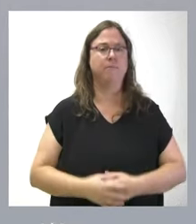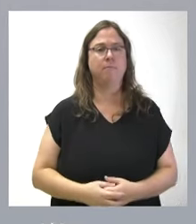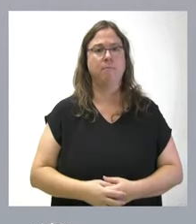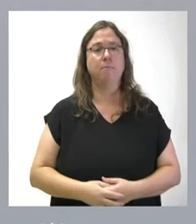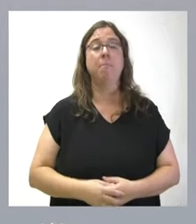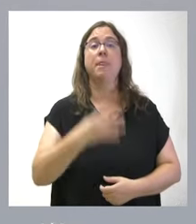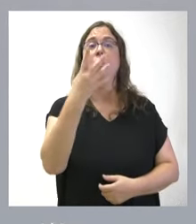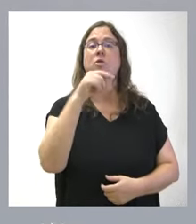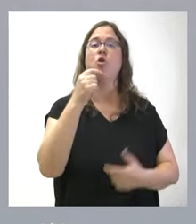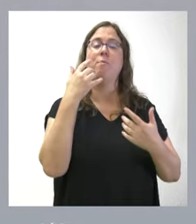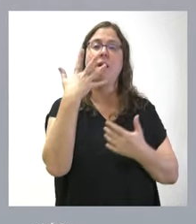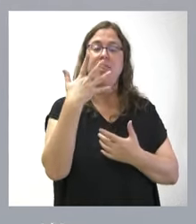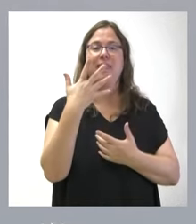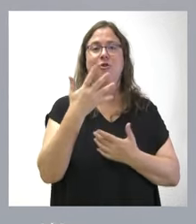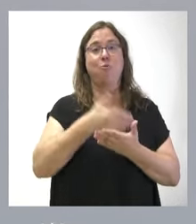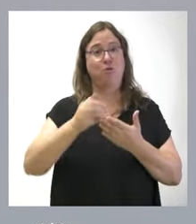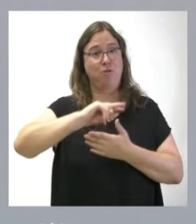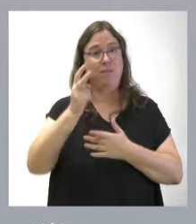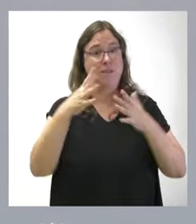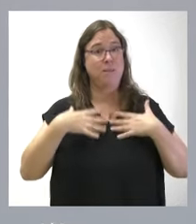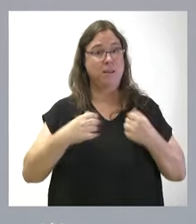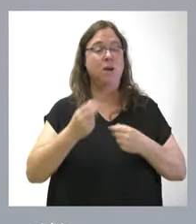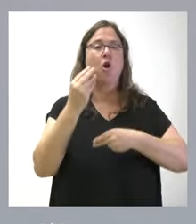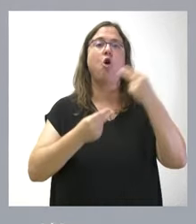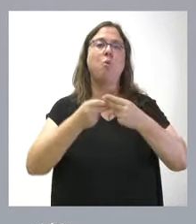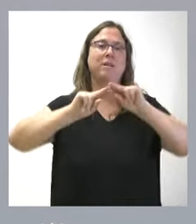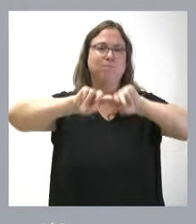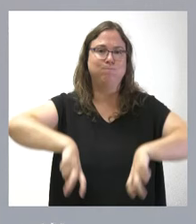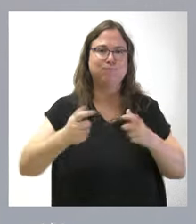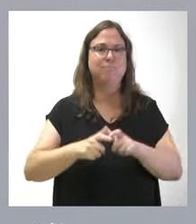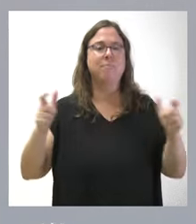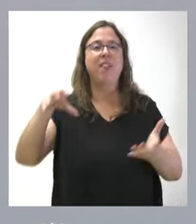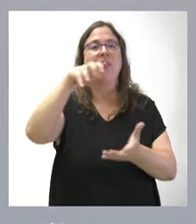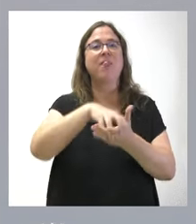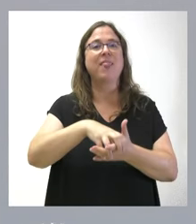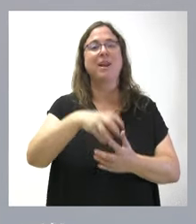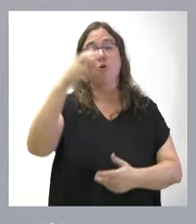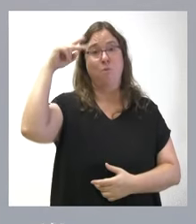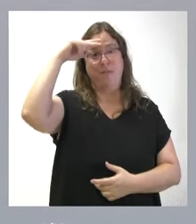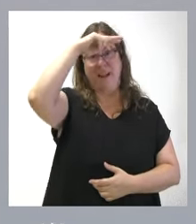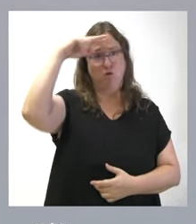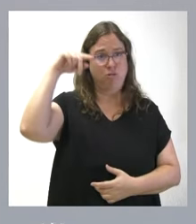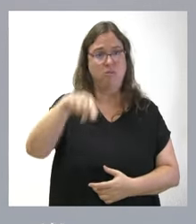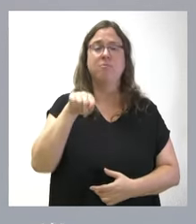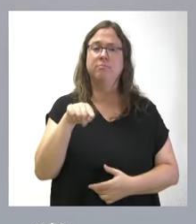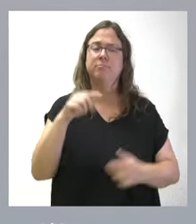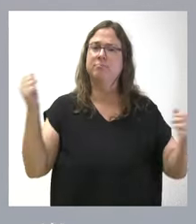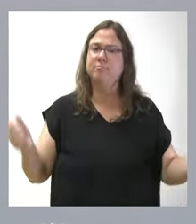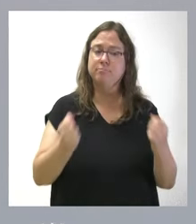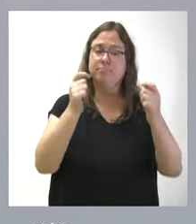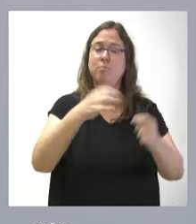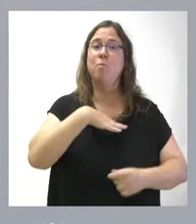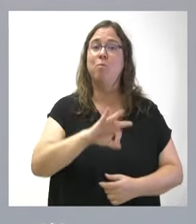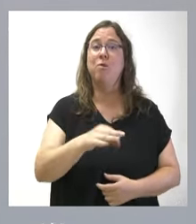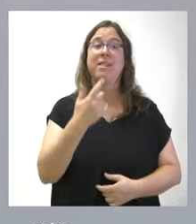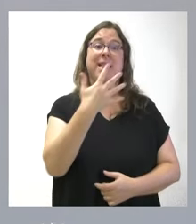,5 millones de euros, también en materia sanitaria, para las obras de reforma y ampliación del centro de salud de Medina de Río Seco. Esta actuación va a permitir pasar